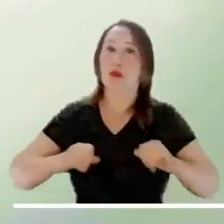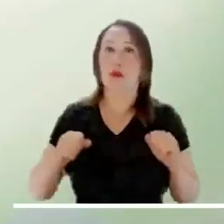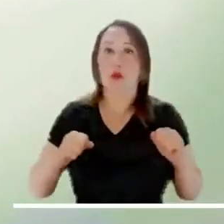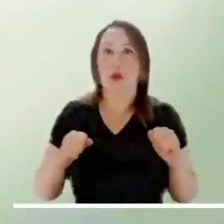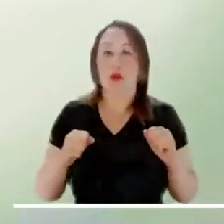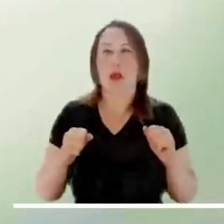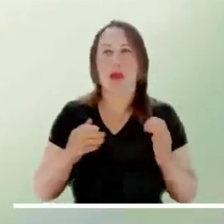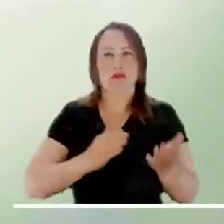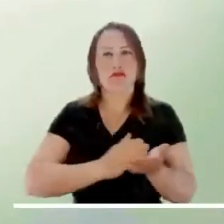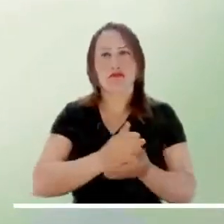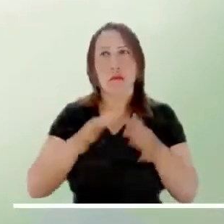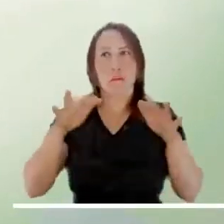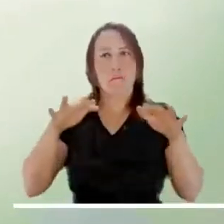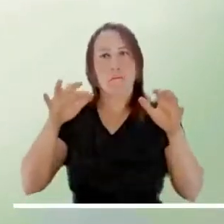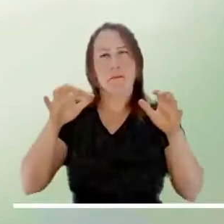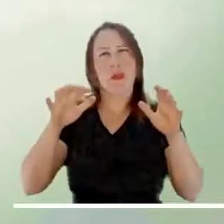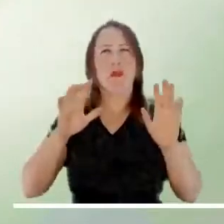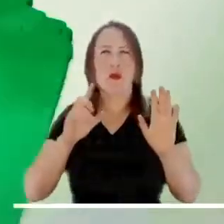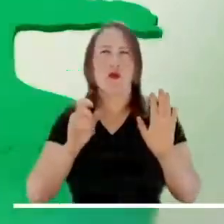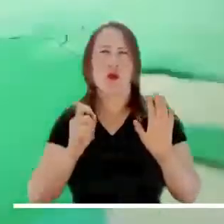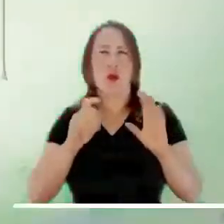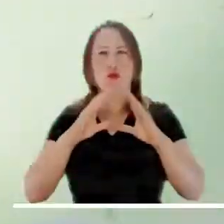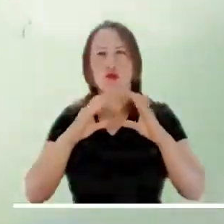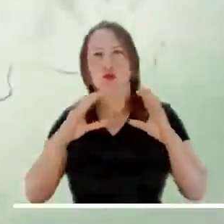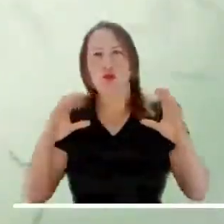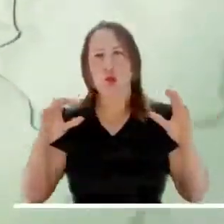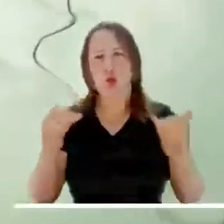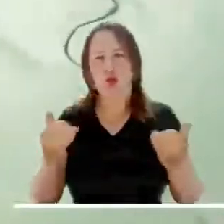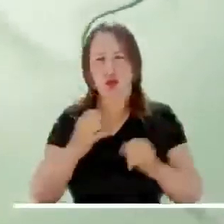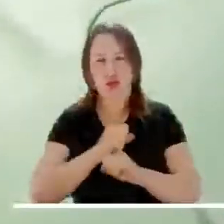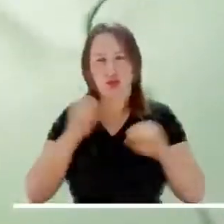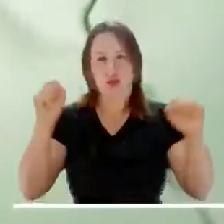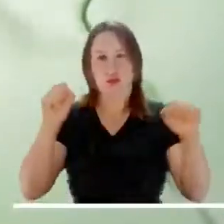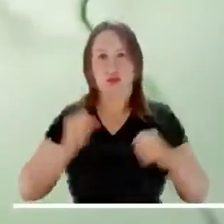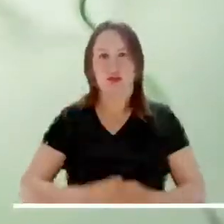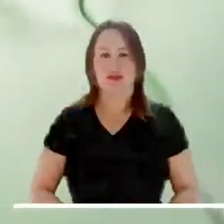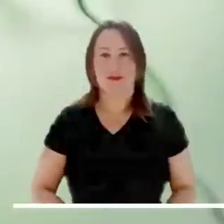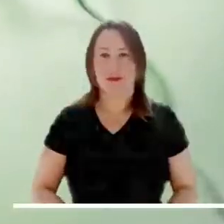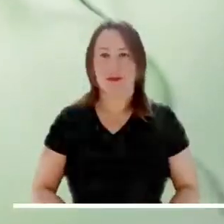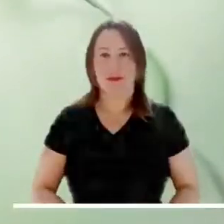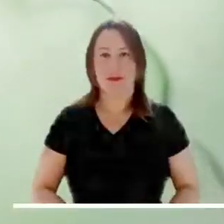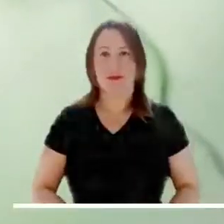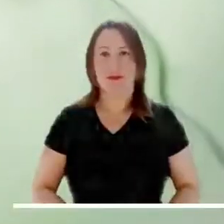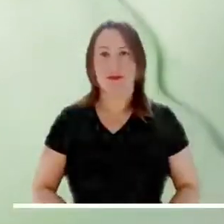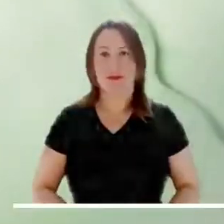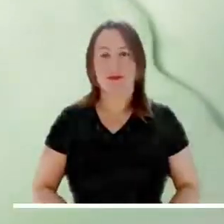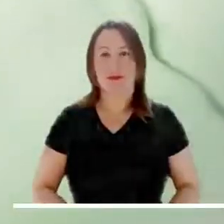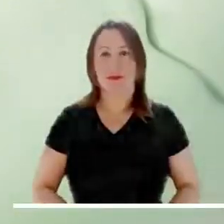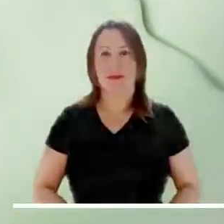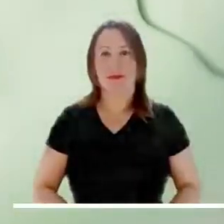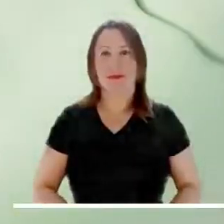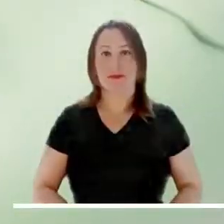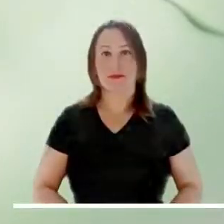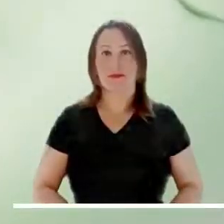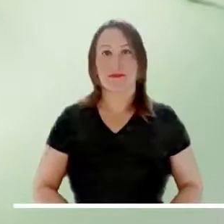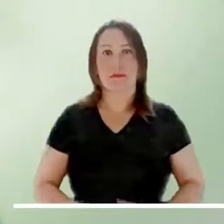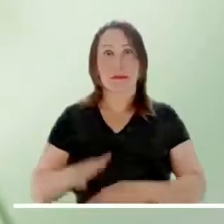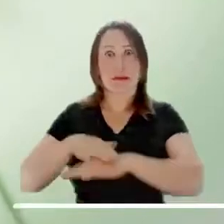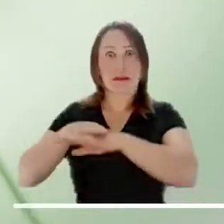El tiempo seco será el protagonista de la capital, donde persistirán las condiciones seminubladas durante la mañana.